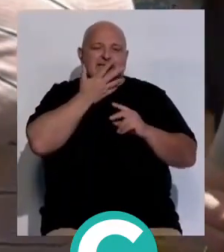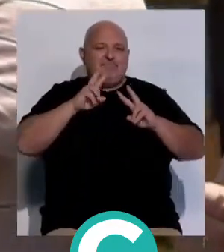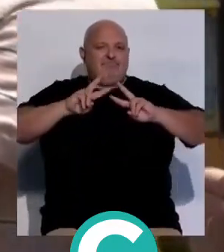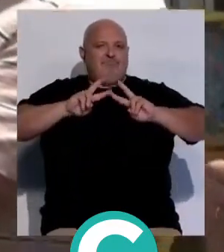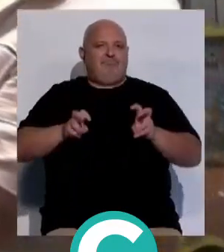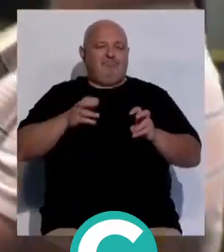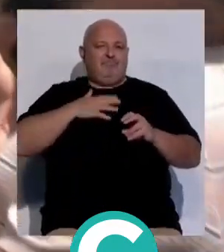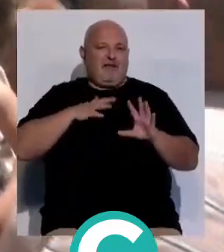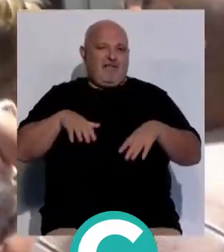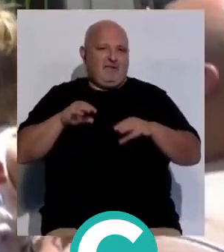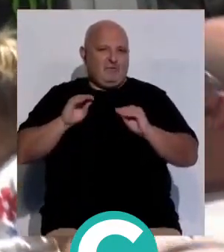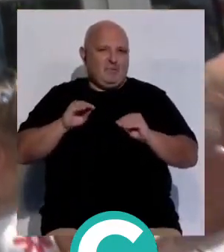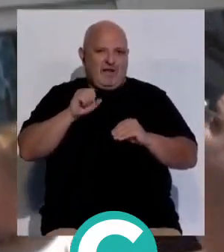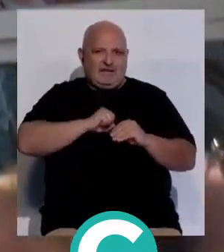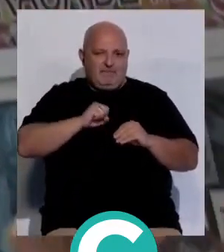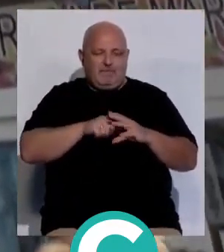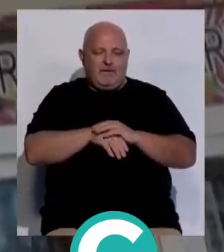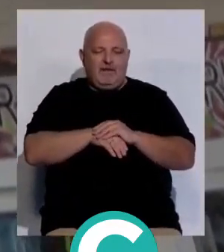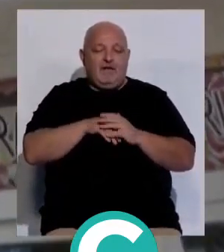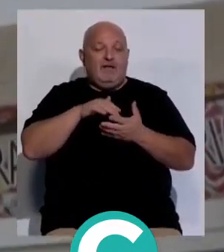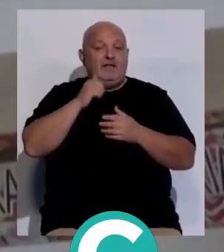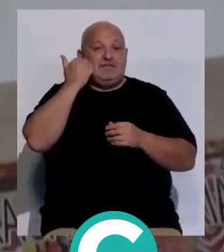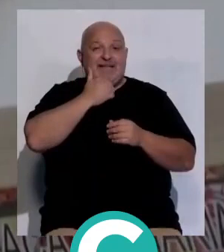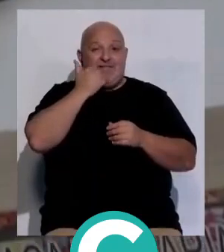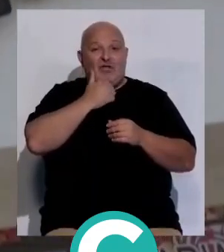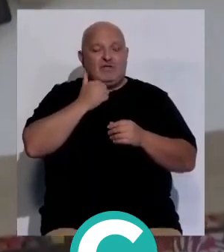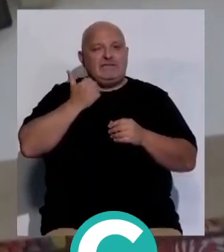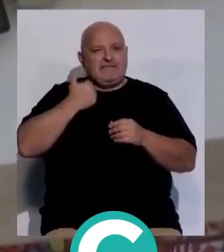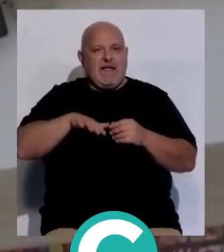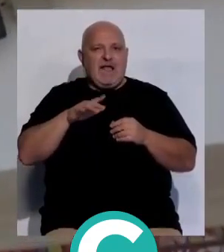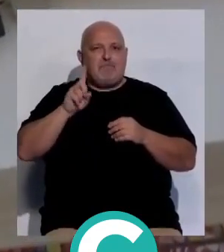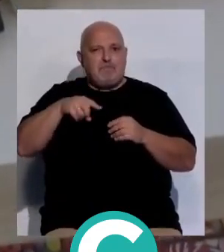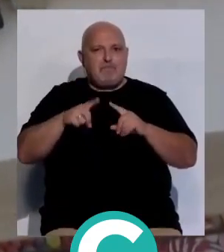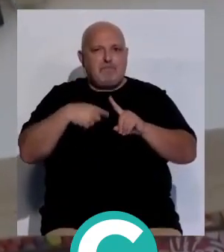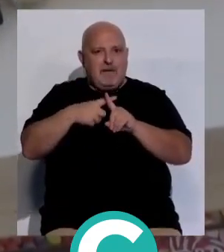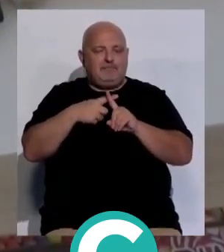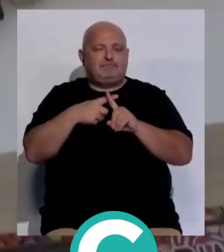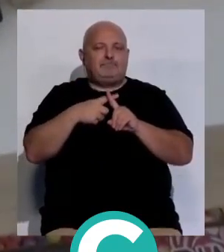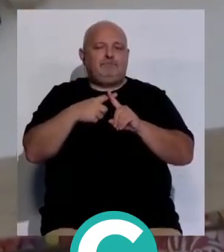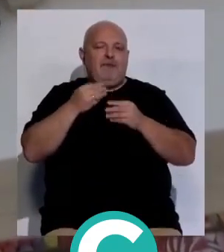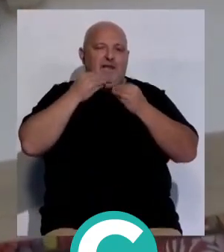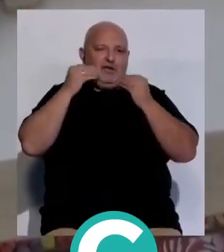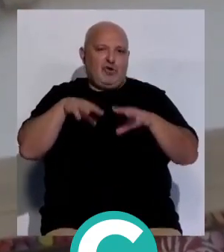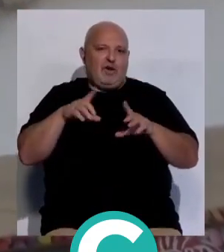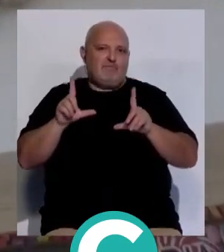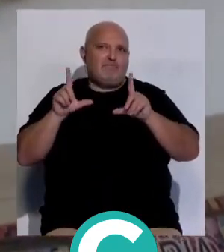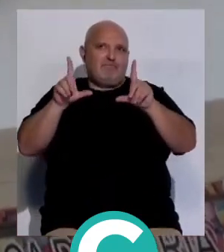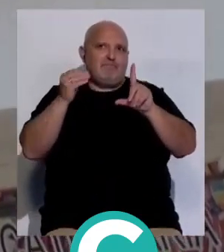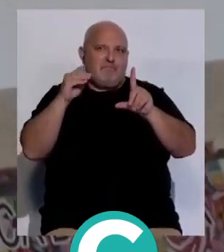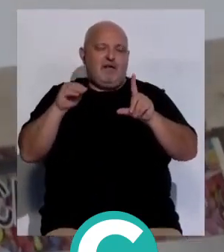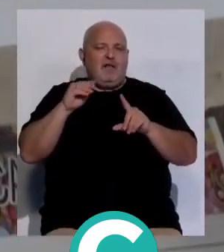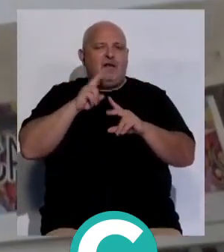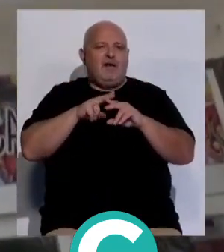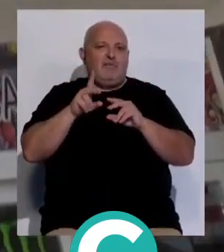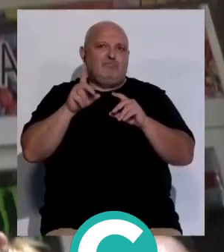himno oficioso del equipo amarillo. Pero desde este sábado Manolo Santander ya forma parte oficialmente de la historia de la ciudad. Su